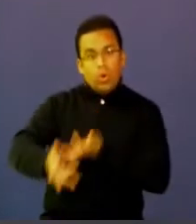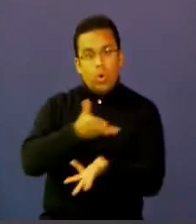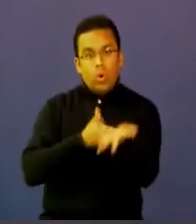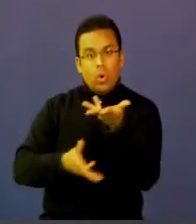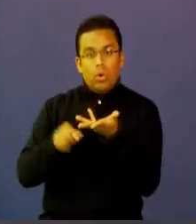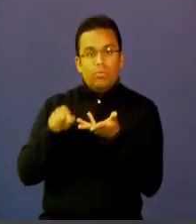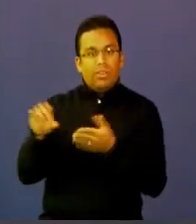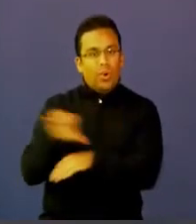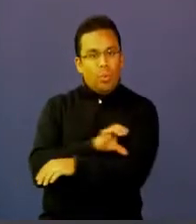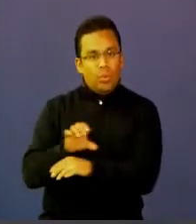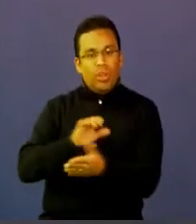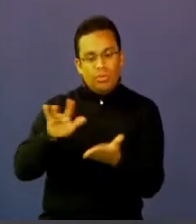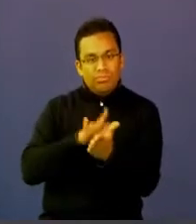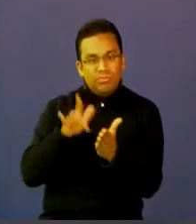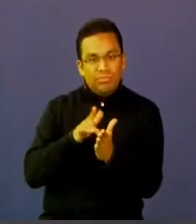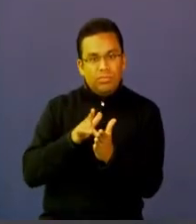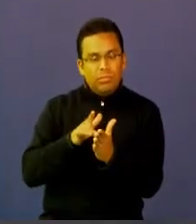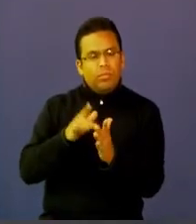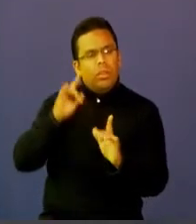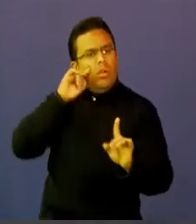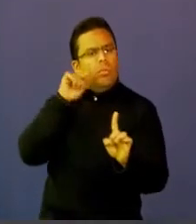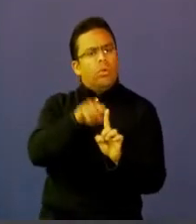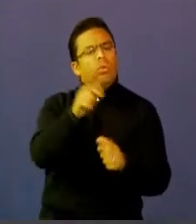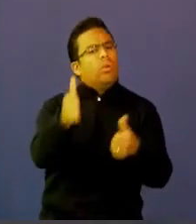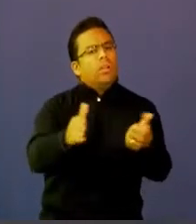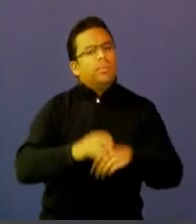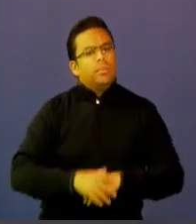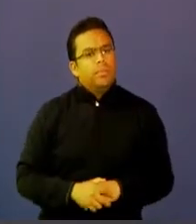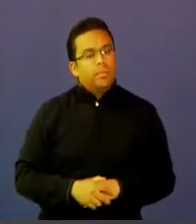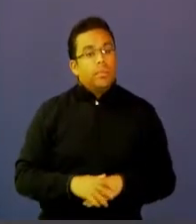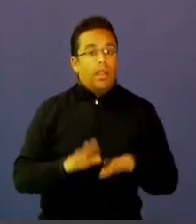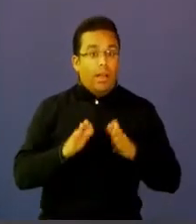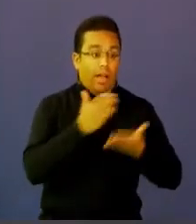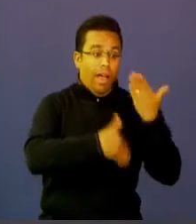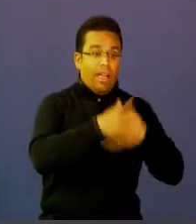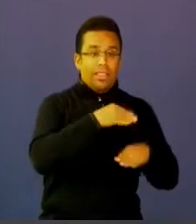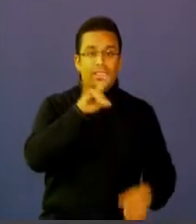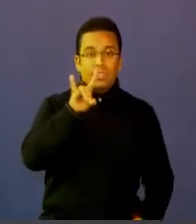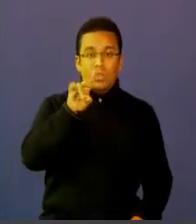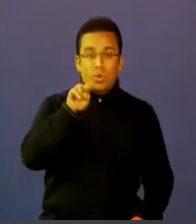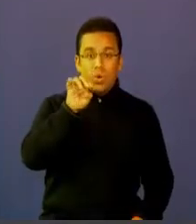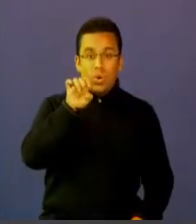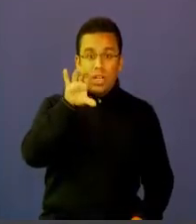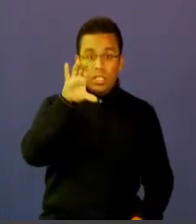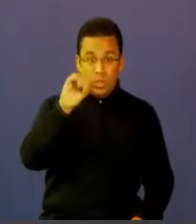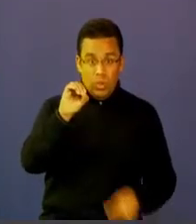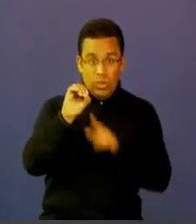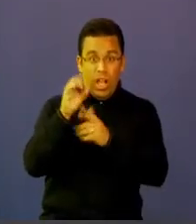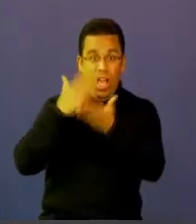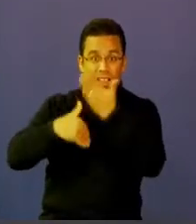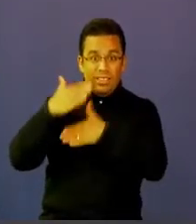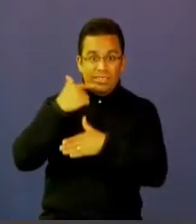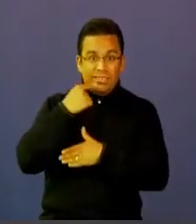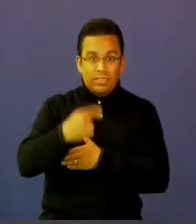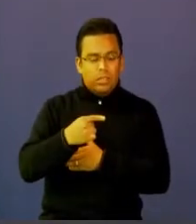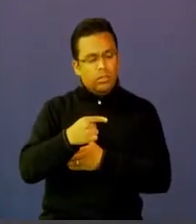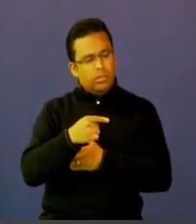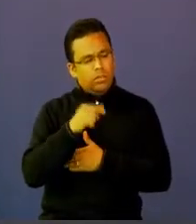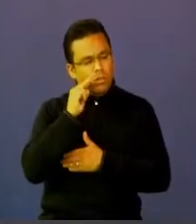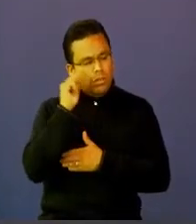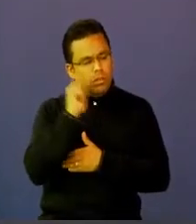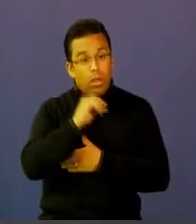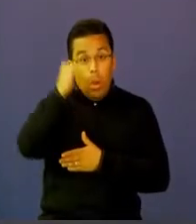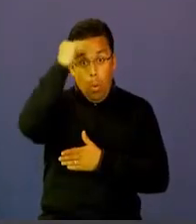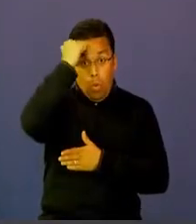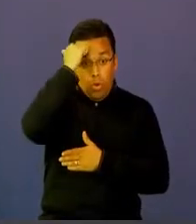educativos digitales. Pero, ¿hacia dónde vamos? Vamos a lo que la UNESCO hace algunos años consideró volver al profesor